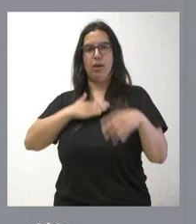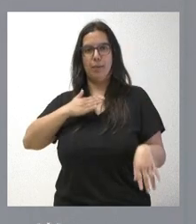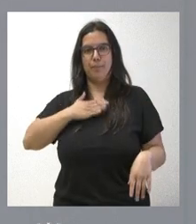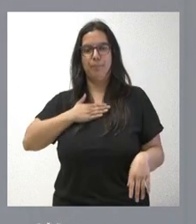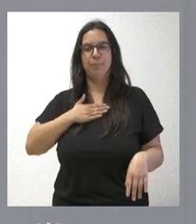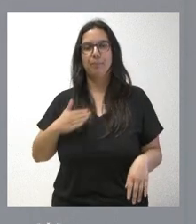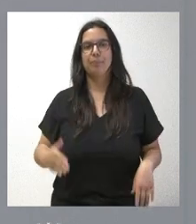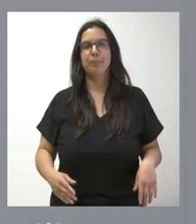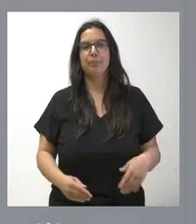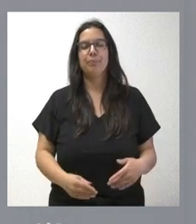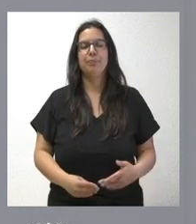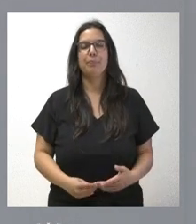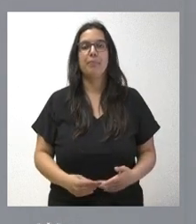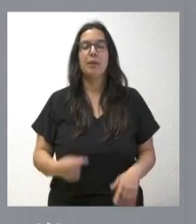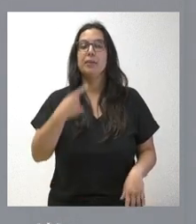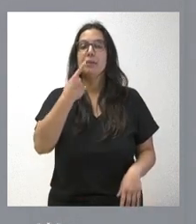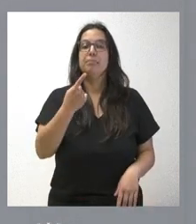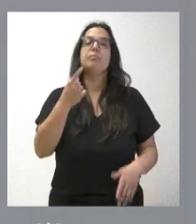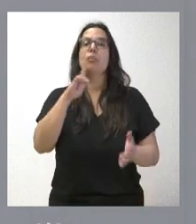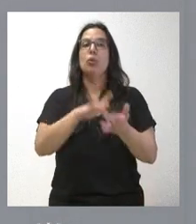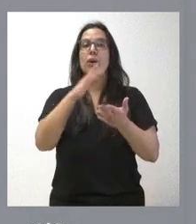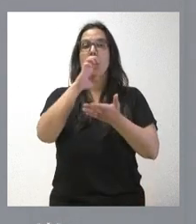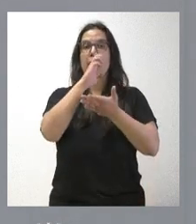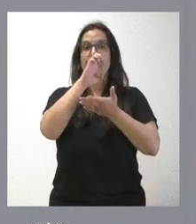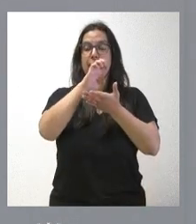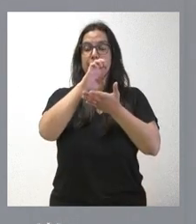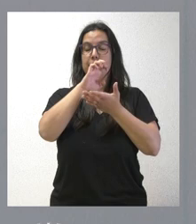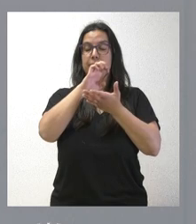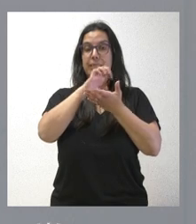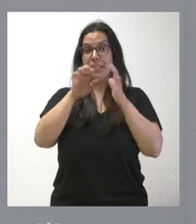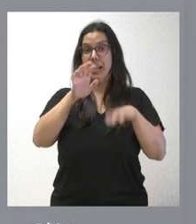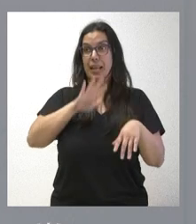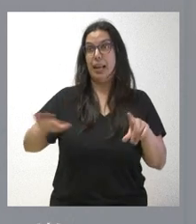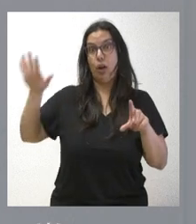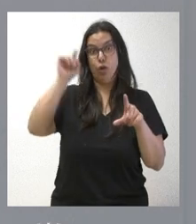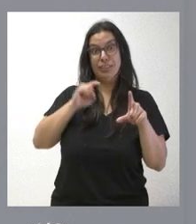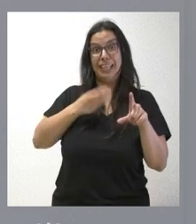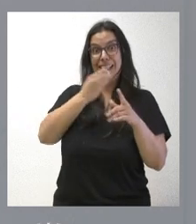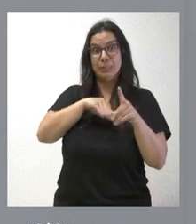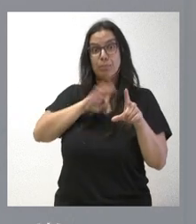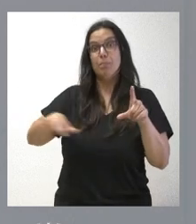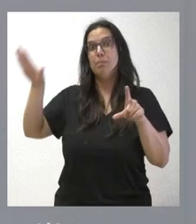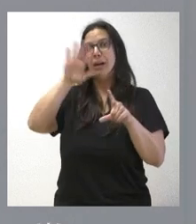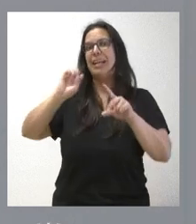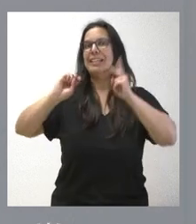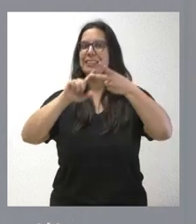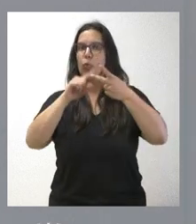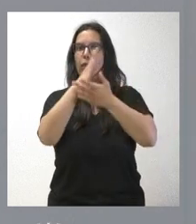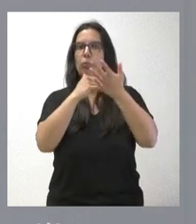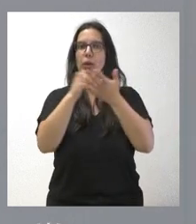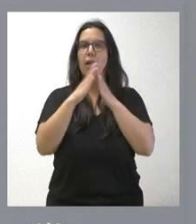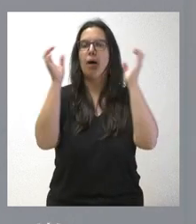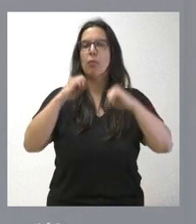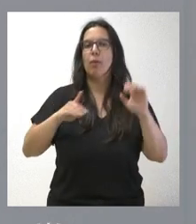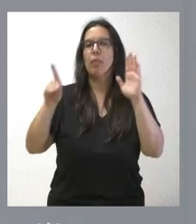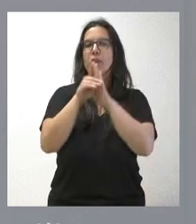Tengo que señalarles que Castillo es la segunda Comunidad Autónoma de España en aprobar un decreto de estas características de fomento de